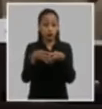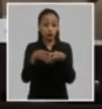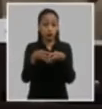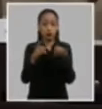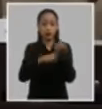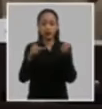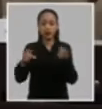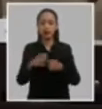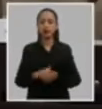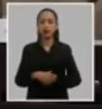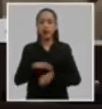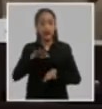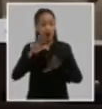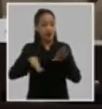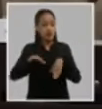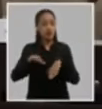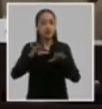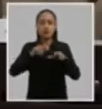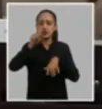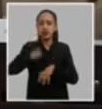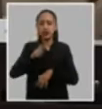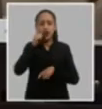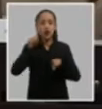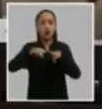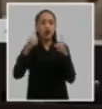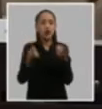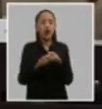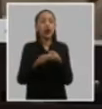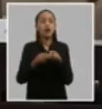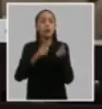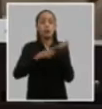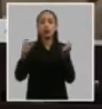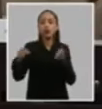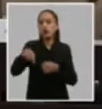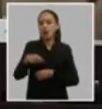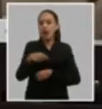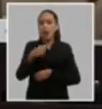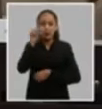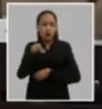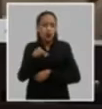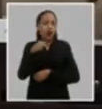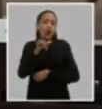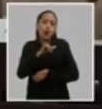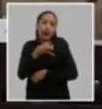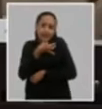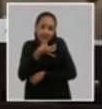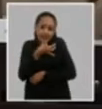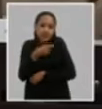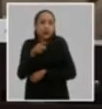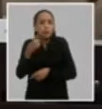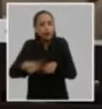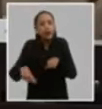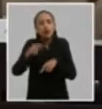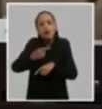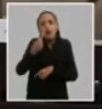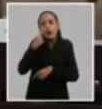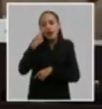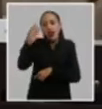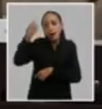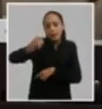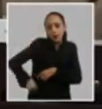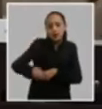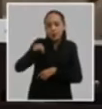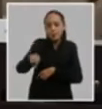generales del núcleo del partido con una edad avanzada pero tampoco vemos esa continuidad de esa generación que tenemos que aprovecharla con